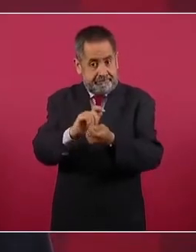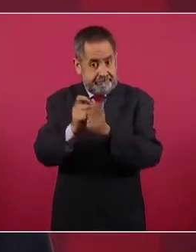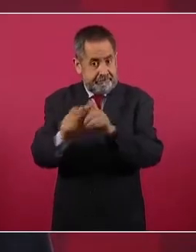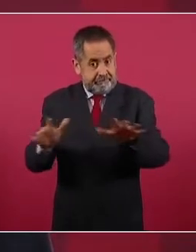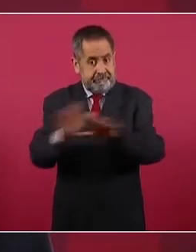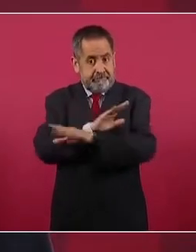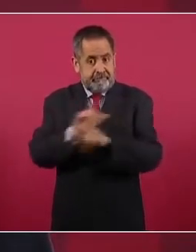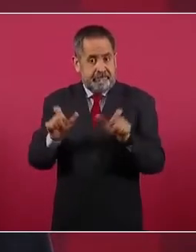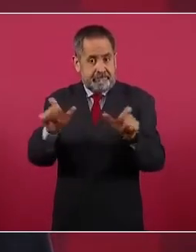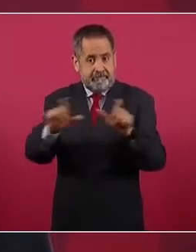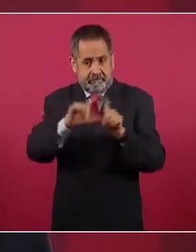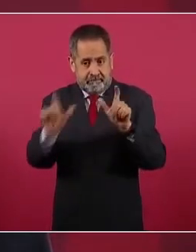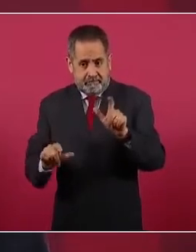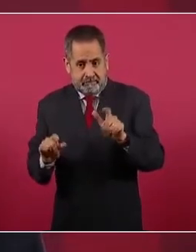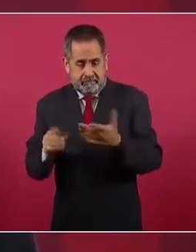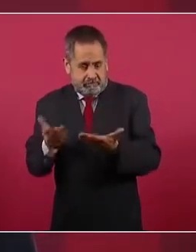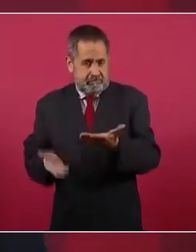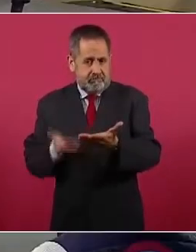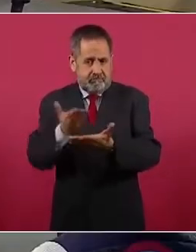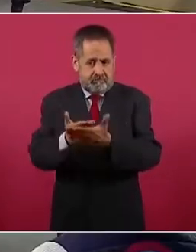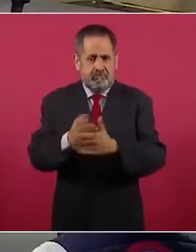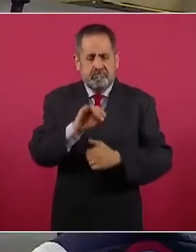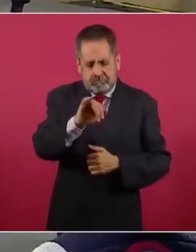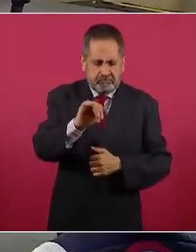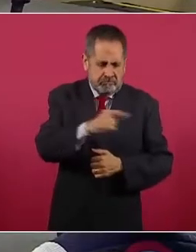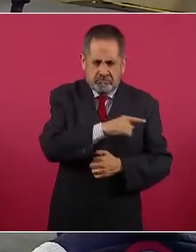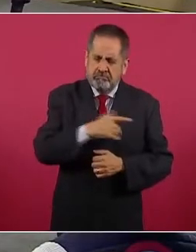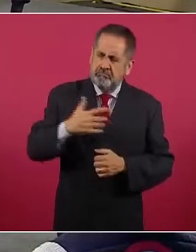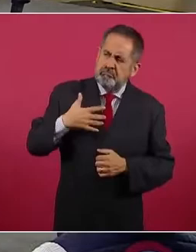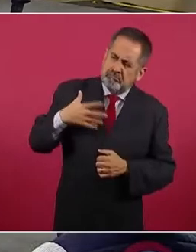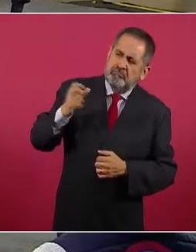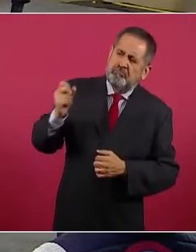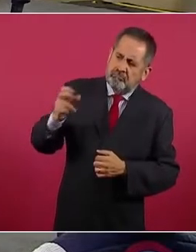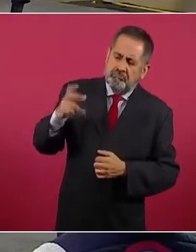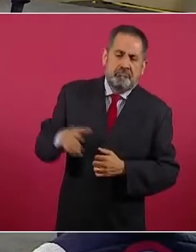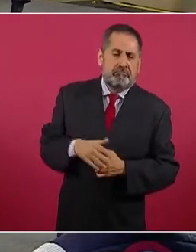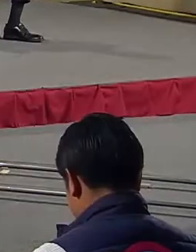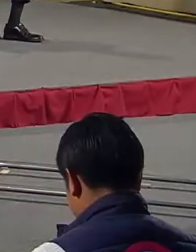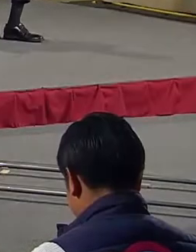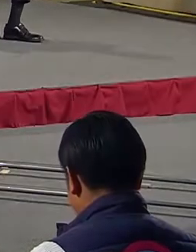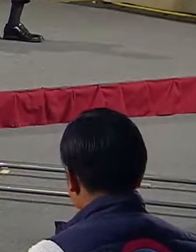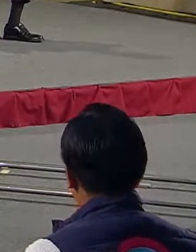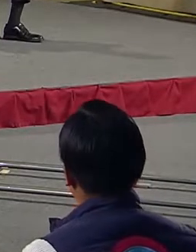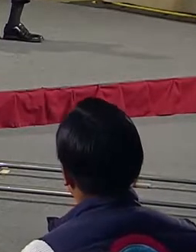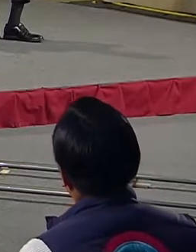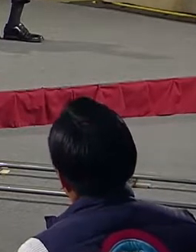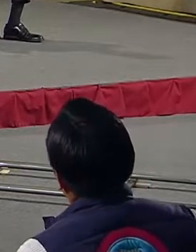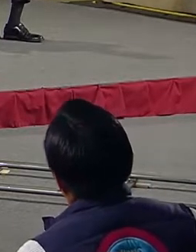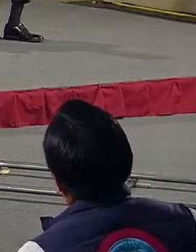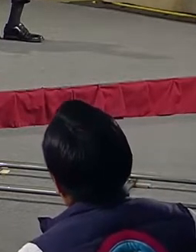creación de la Guardia Nacional y cuando se estableció este transitorio.